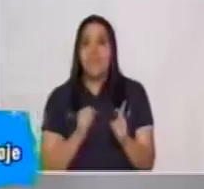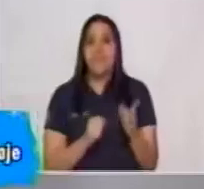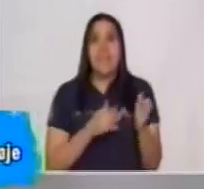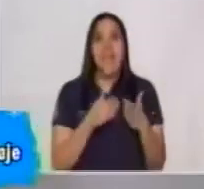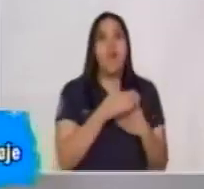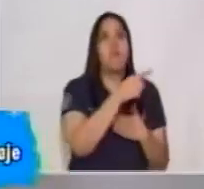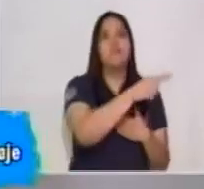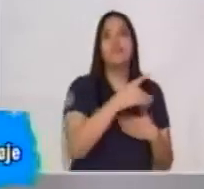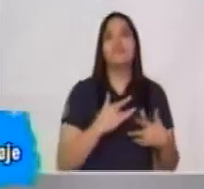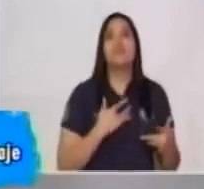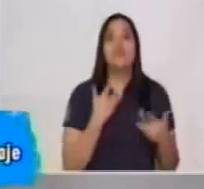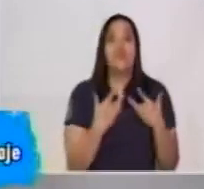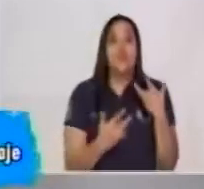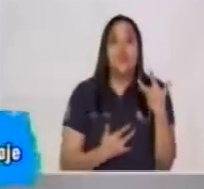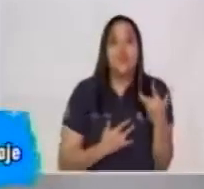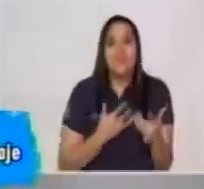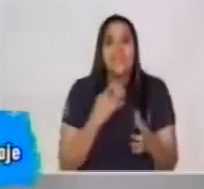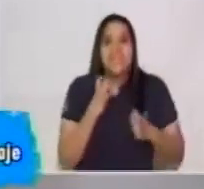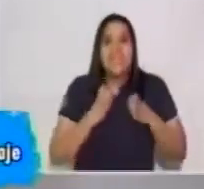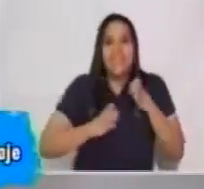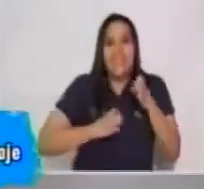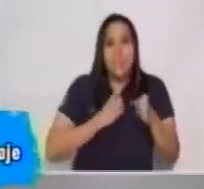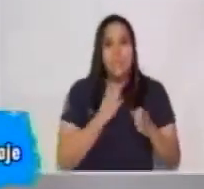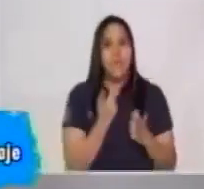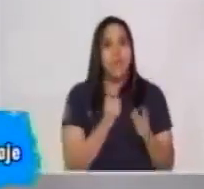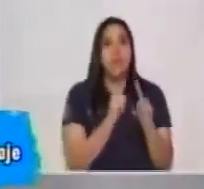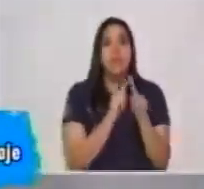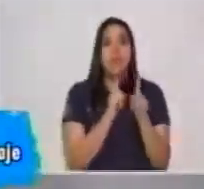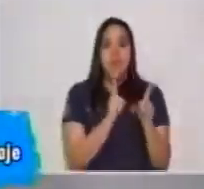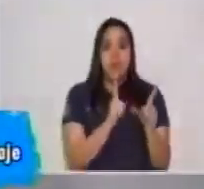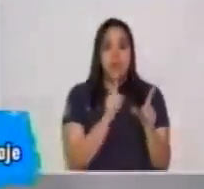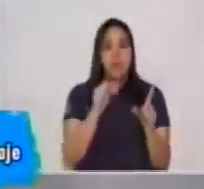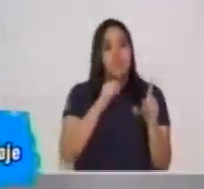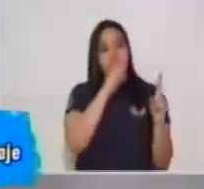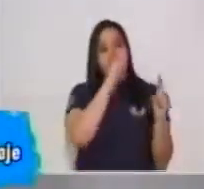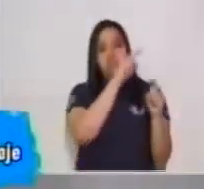sentimientos del emisor, porque se concentra en el emisor.